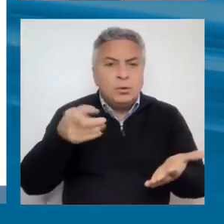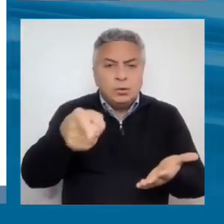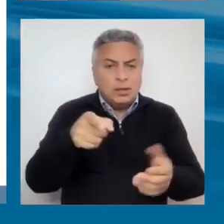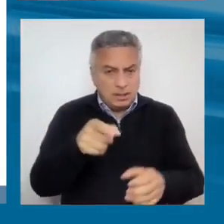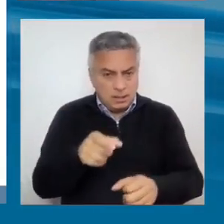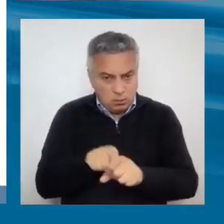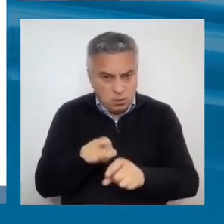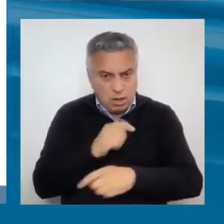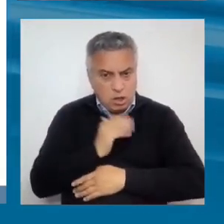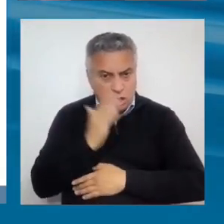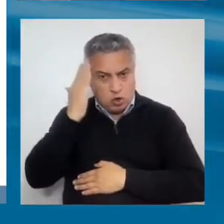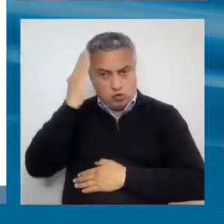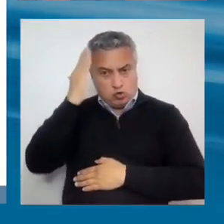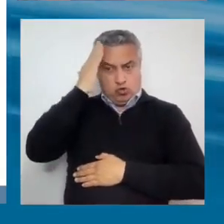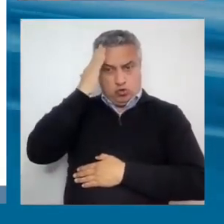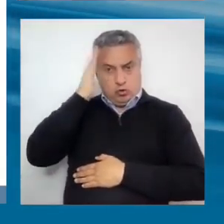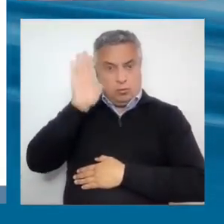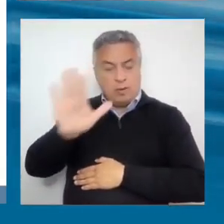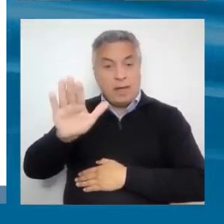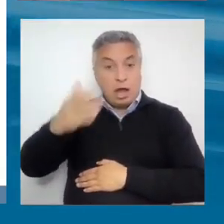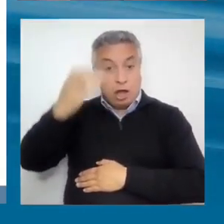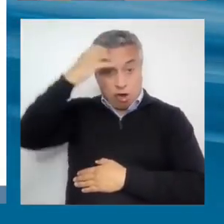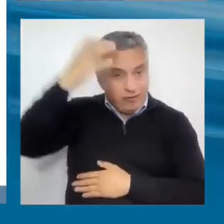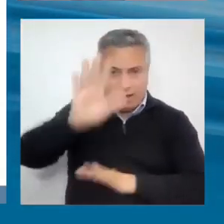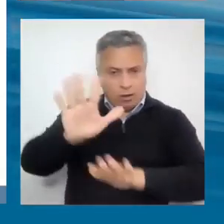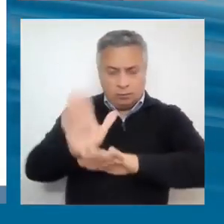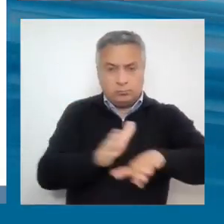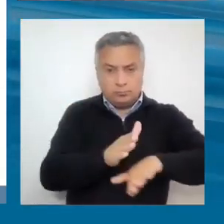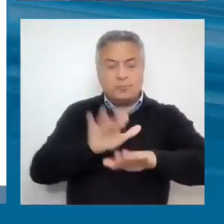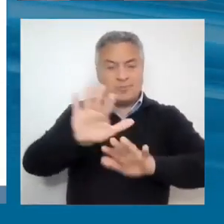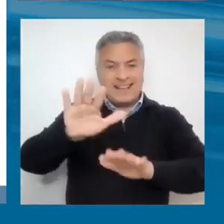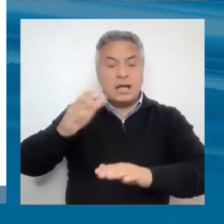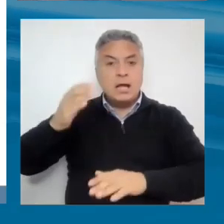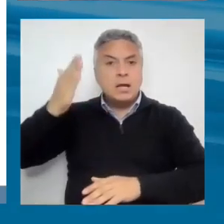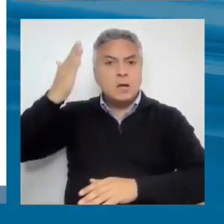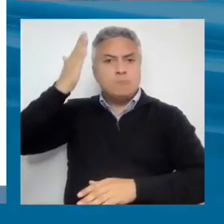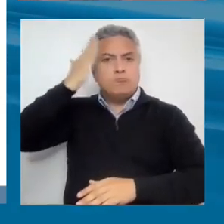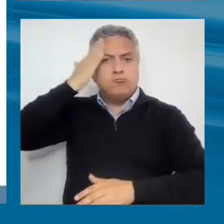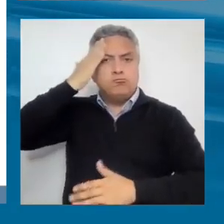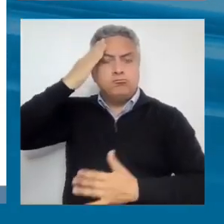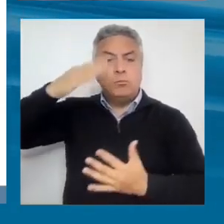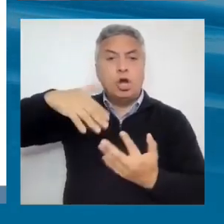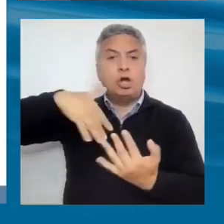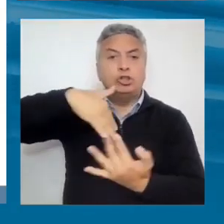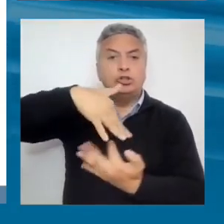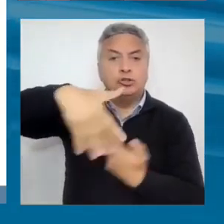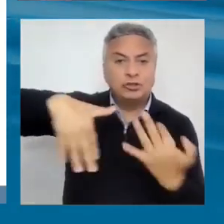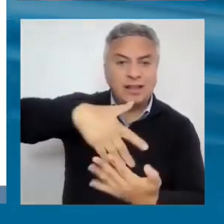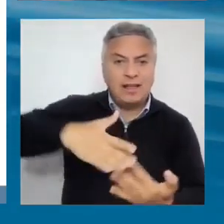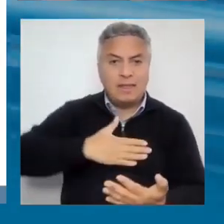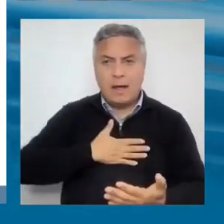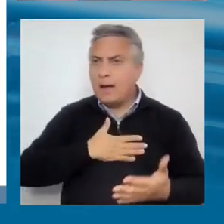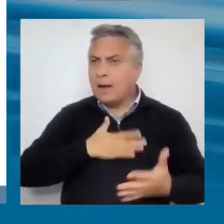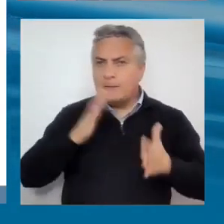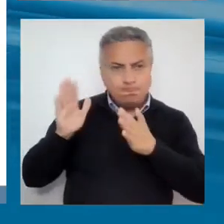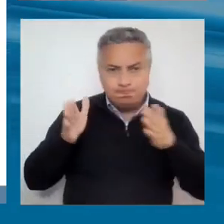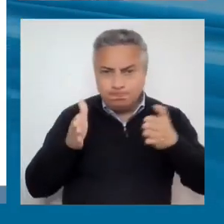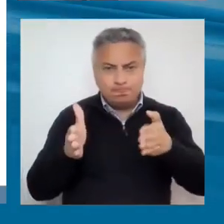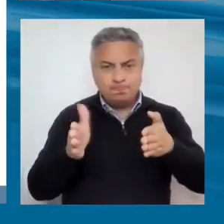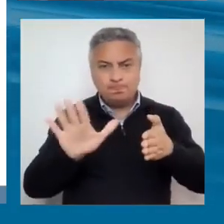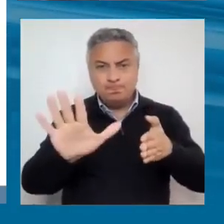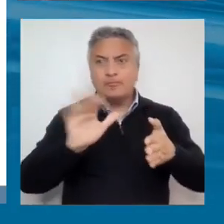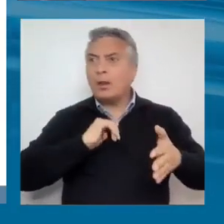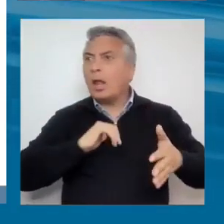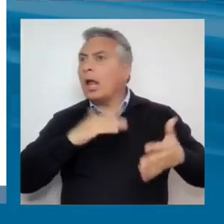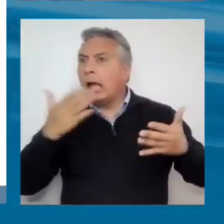digamos, no digamos del gobierno, qué capacidad tiene una sociedad de darse dirección, incluyendo a través de elegir gobiernos, pero digamos, qué capacidad